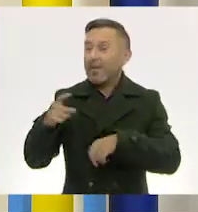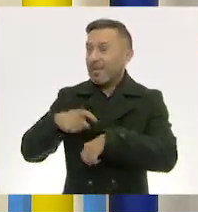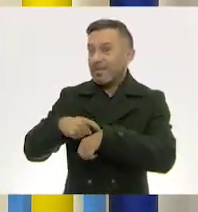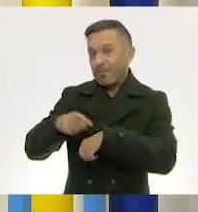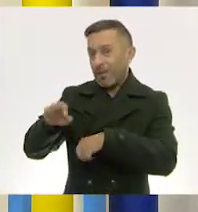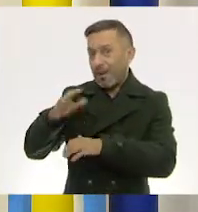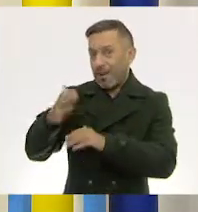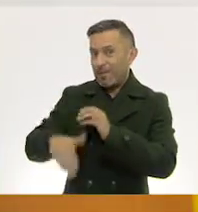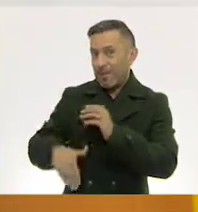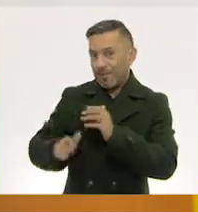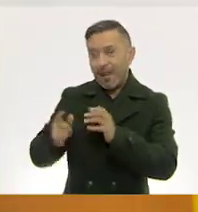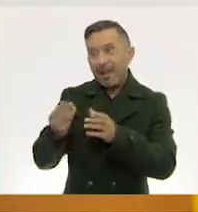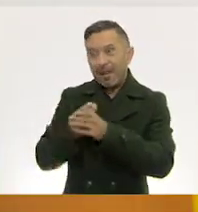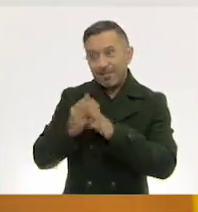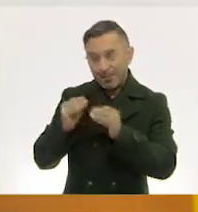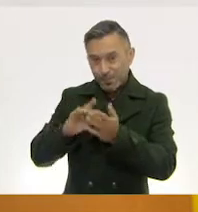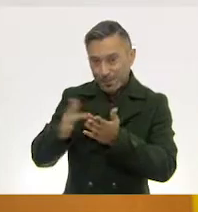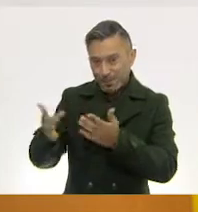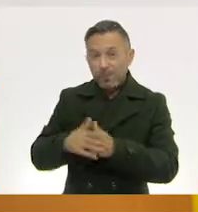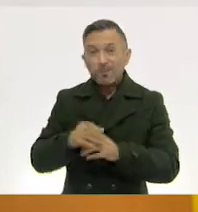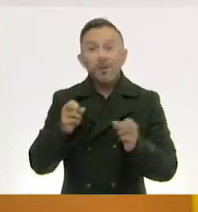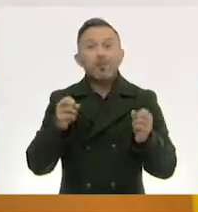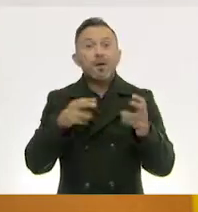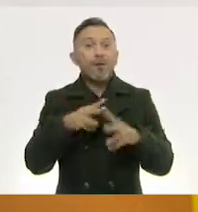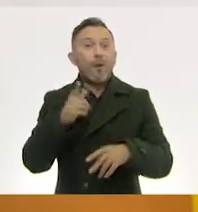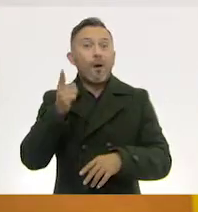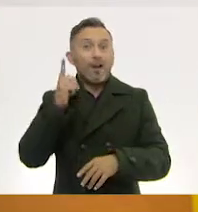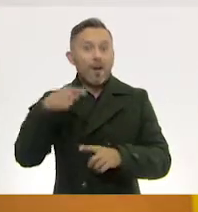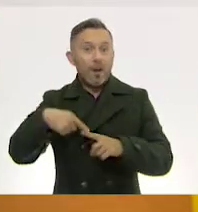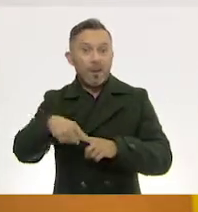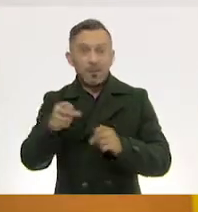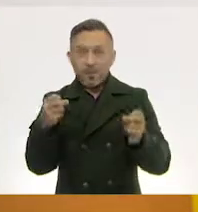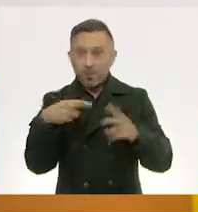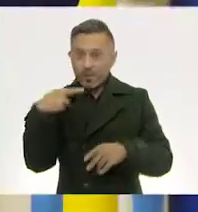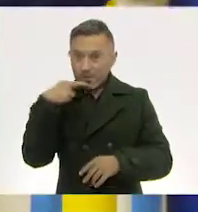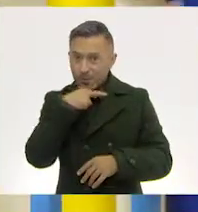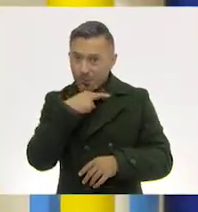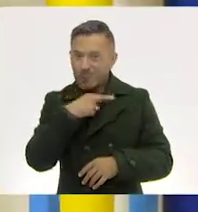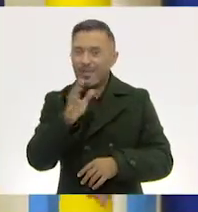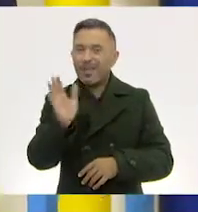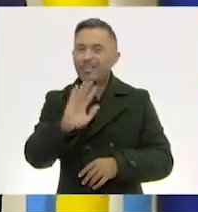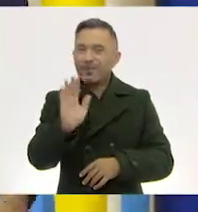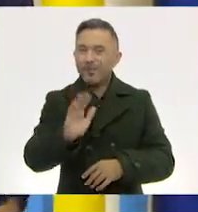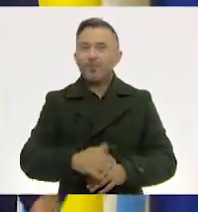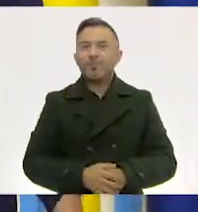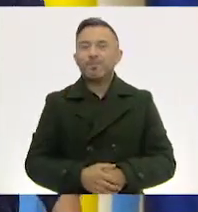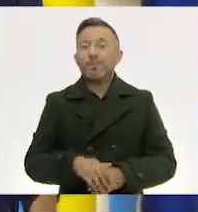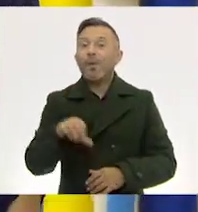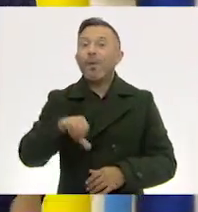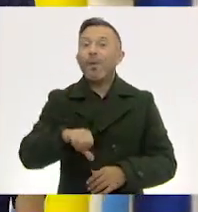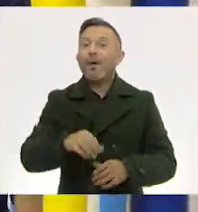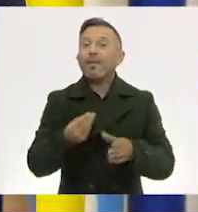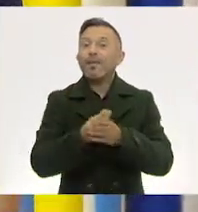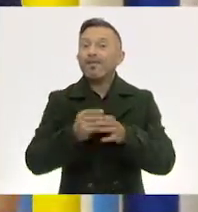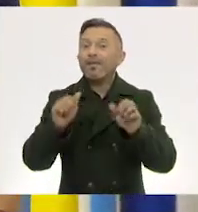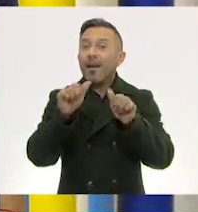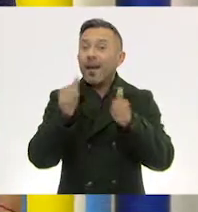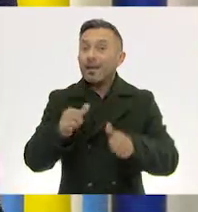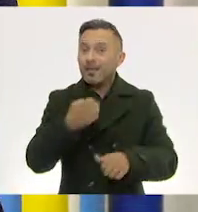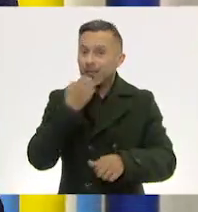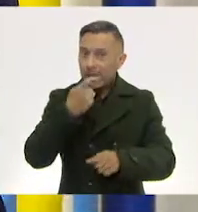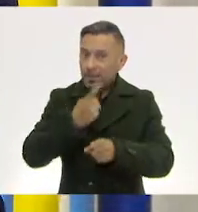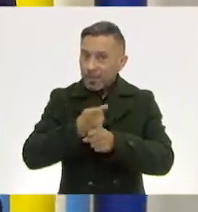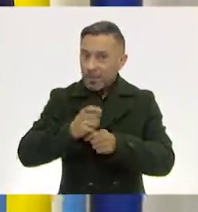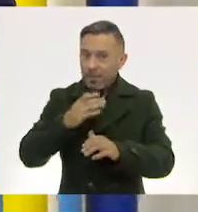Mucho esta clase Sí Nos vemos Y ojalá Nos vemos pronto Y hasta luego Hemos terminado Con nuestra clase De artes De primer